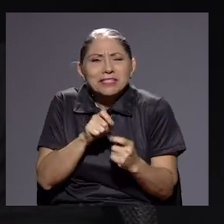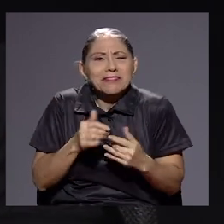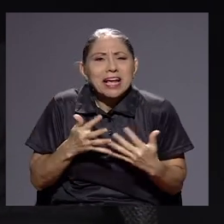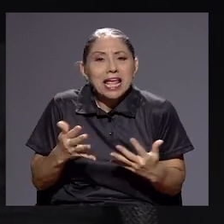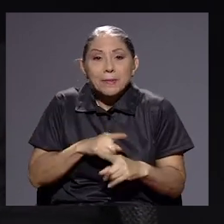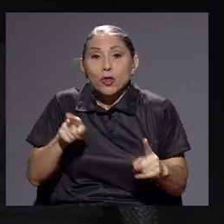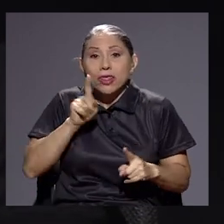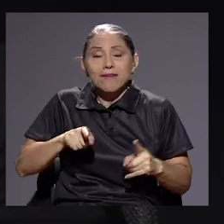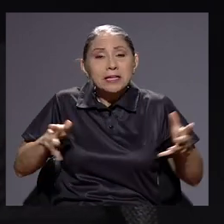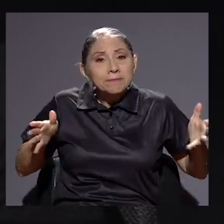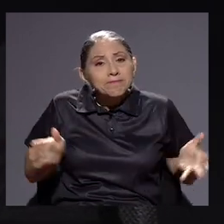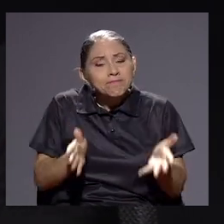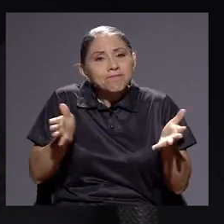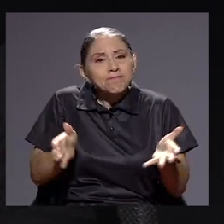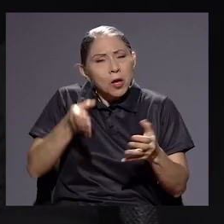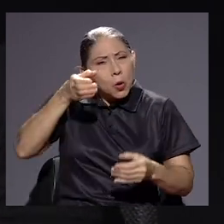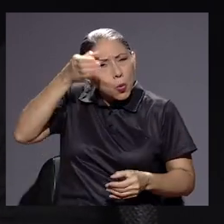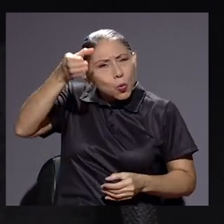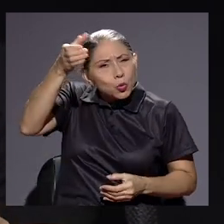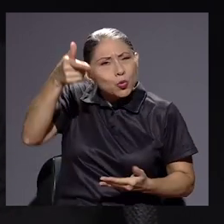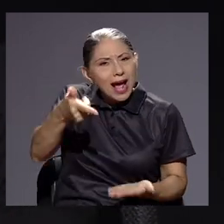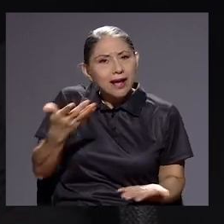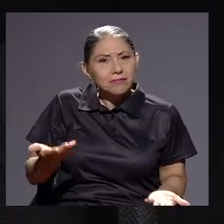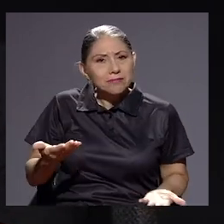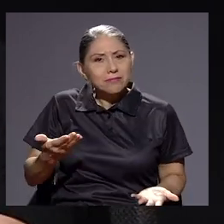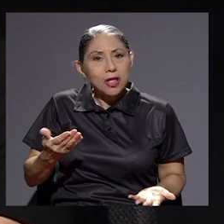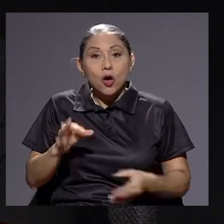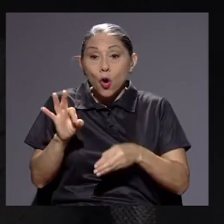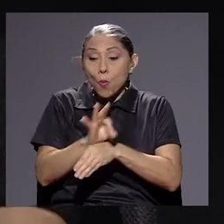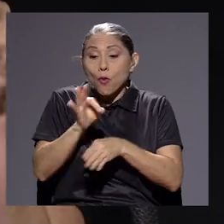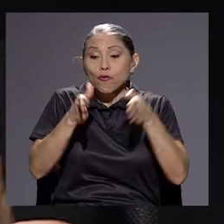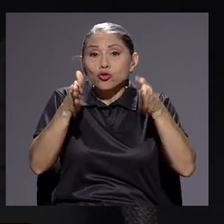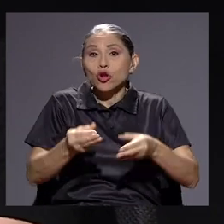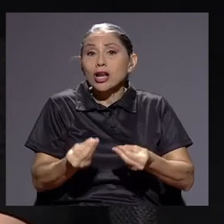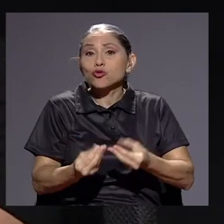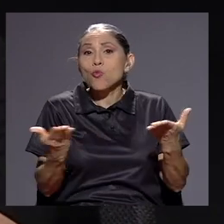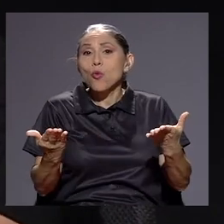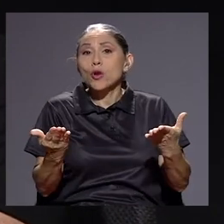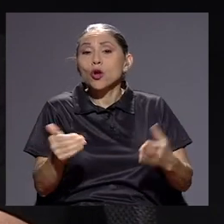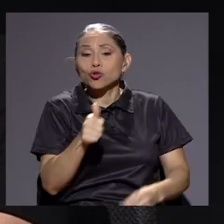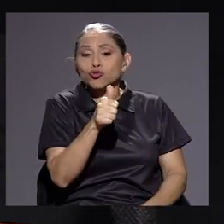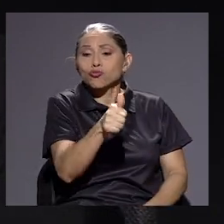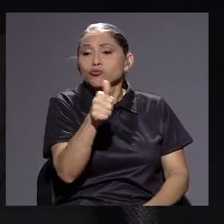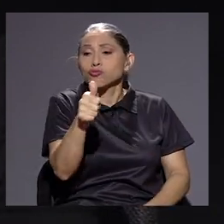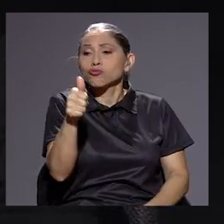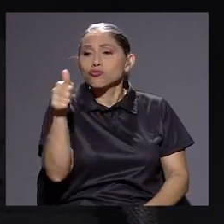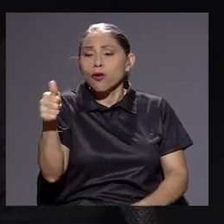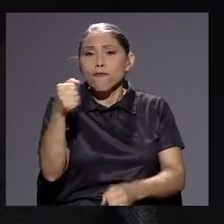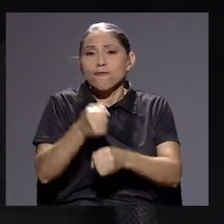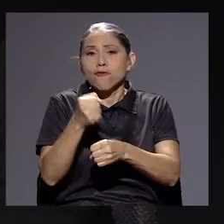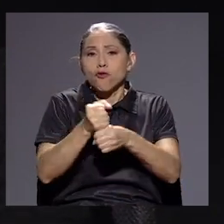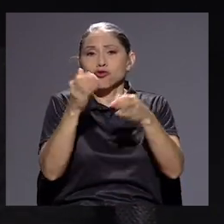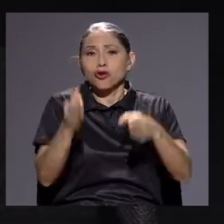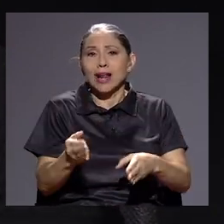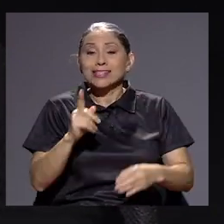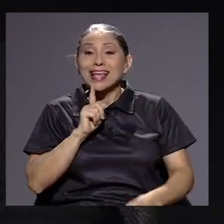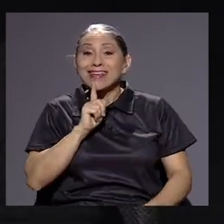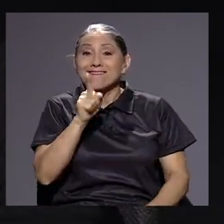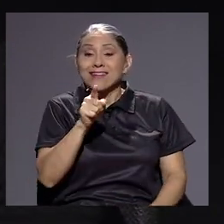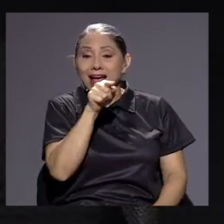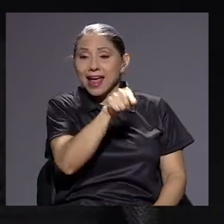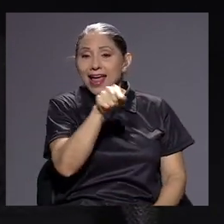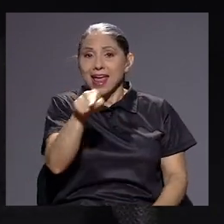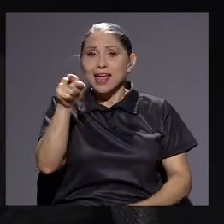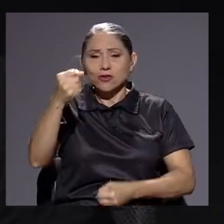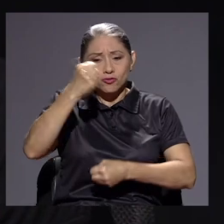cultura de cómo funcionarios públicos, de los funcionarios, para que realmente ellos hagan una